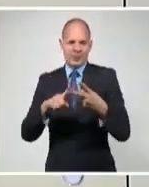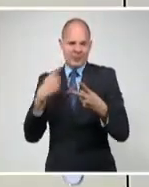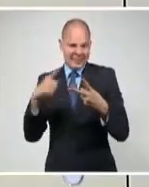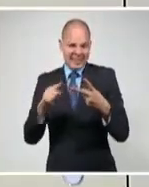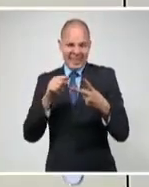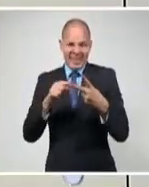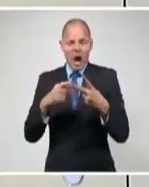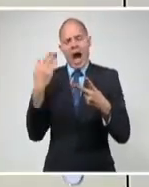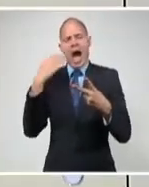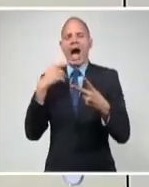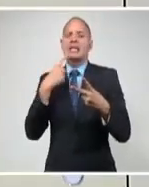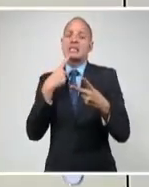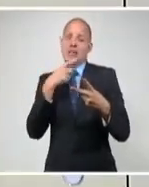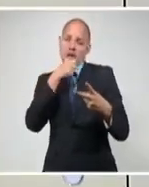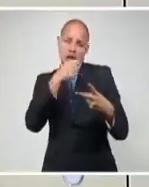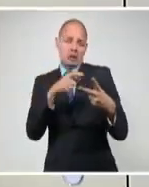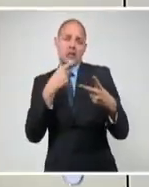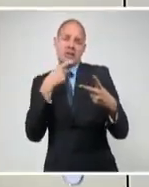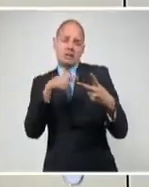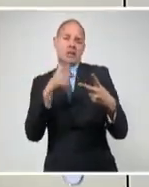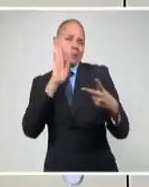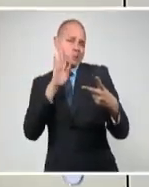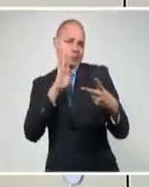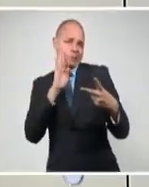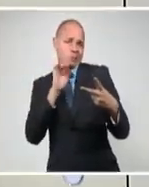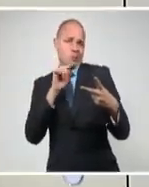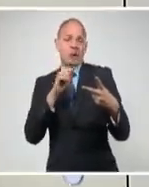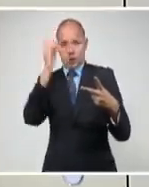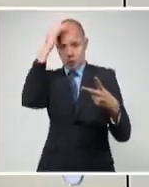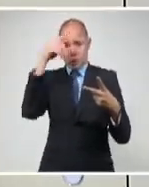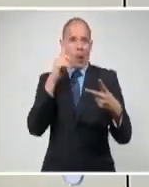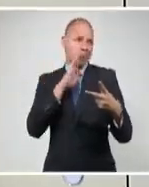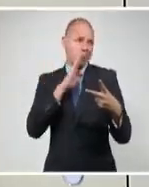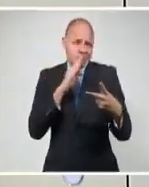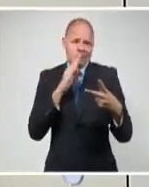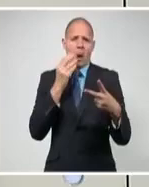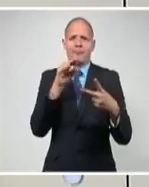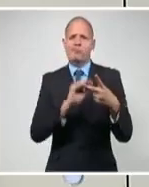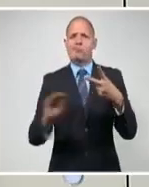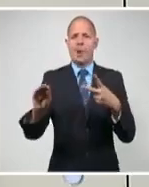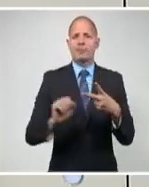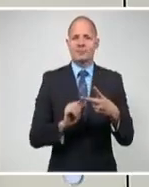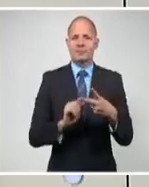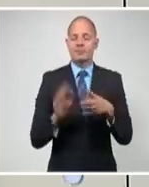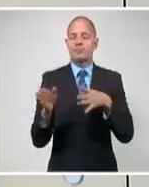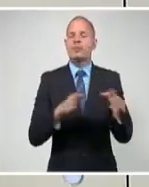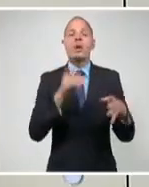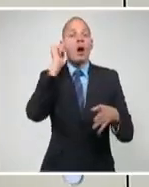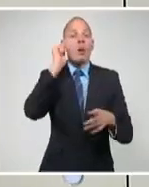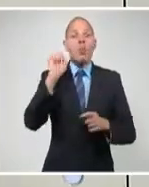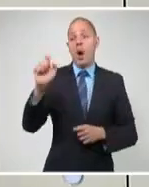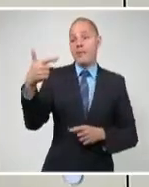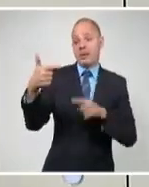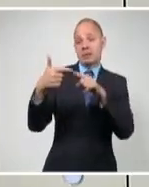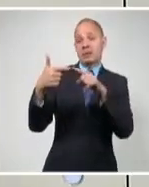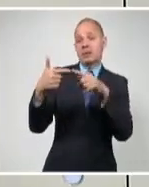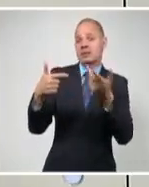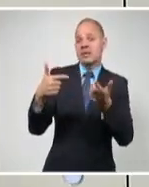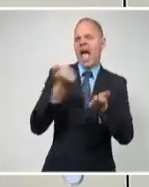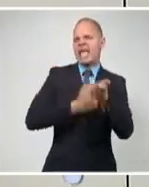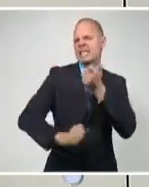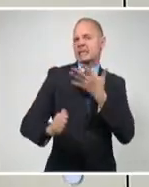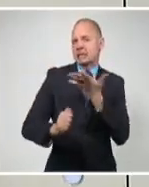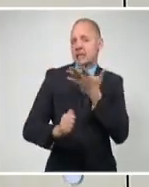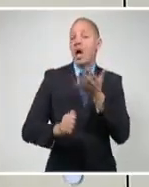es centro de atención por muchas razones. Harris, hija de una mujer india y un hombre jamaicano, jurista, locuaz, conocedora de las